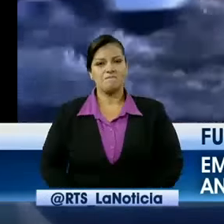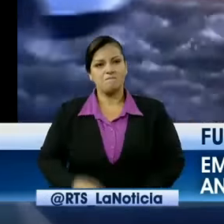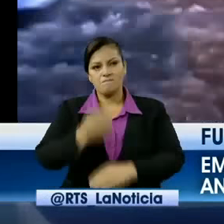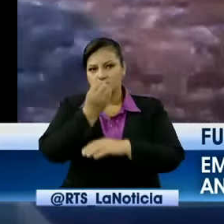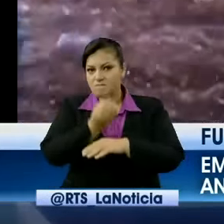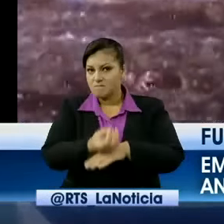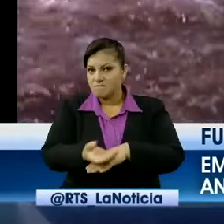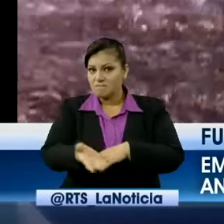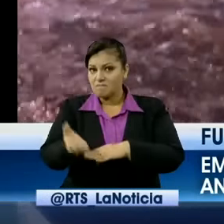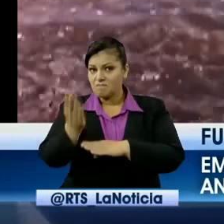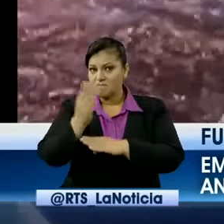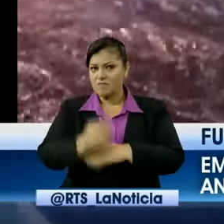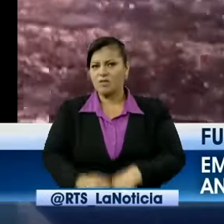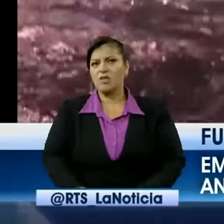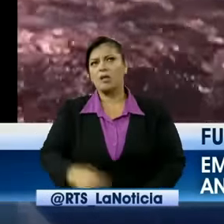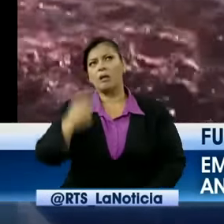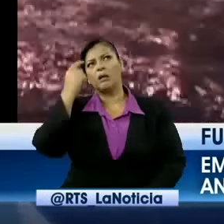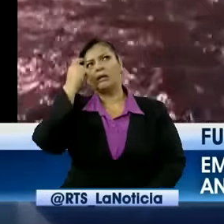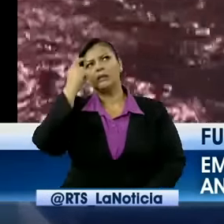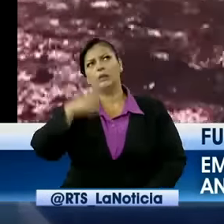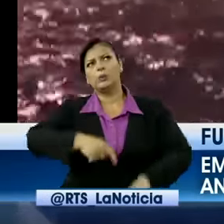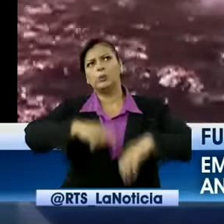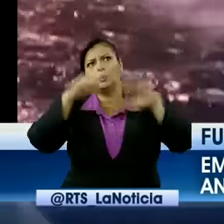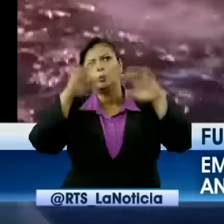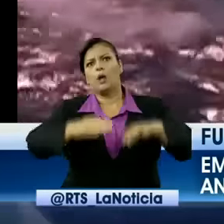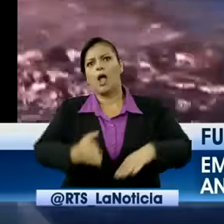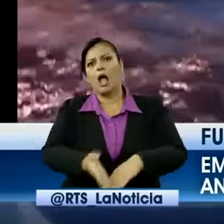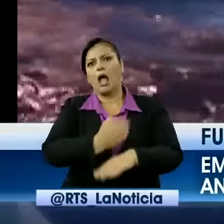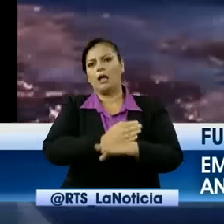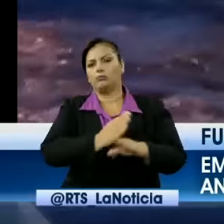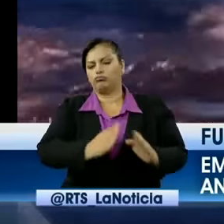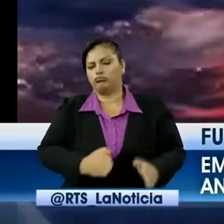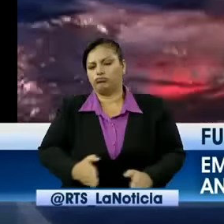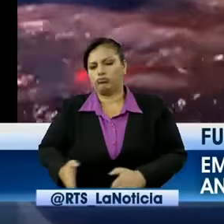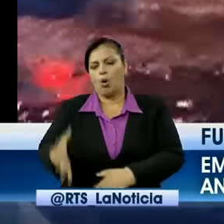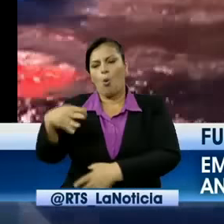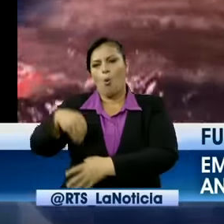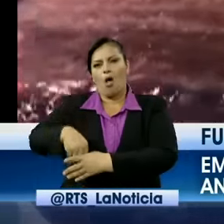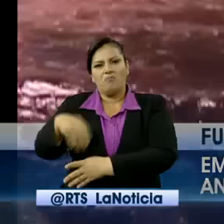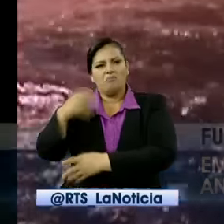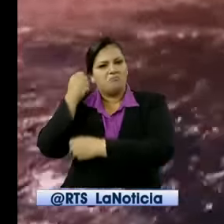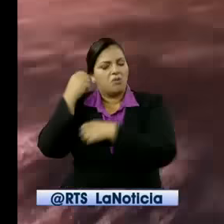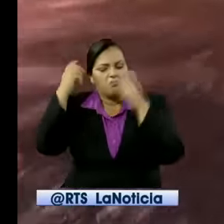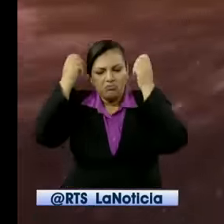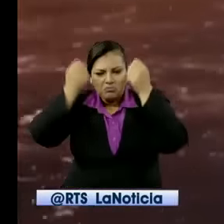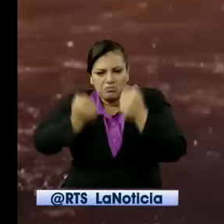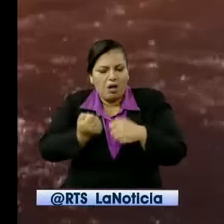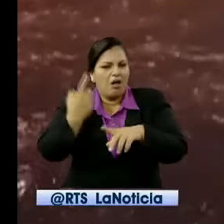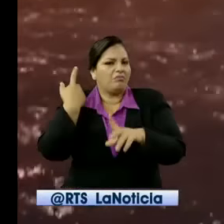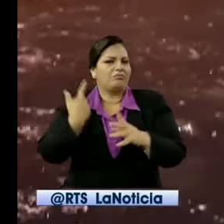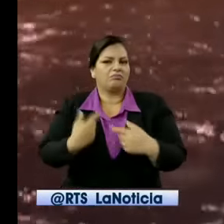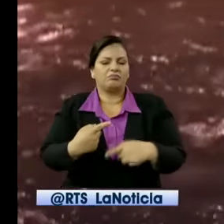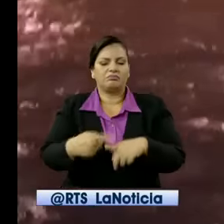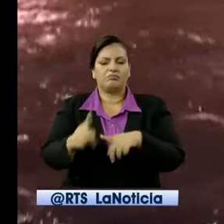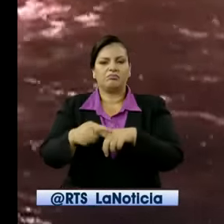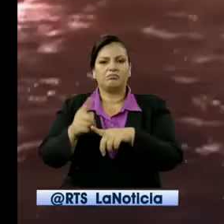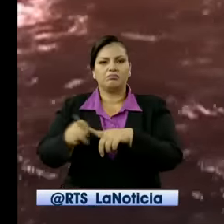detalle para que se prepare en lo posible. Informó Enrique Muñoz.